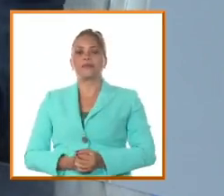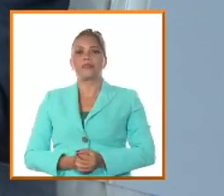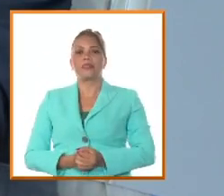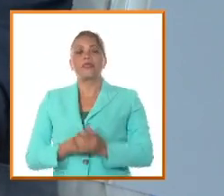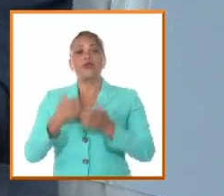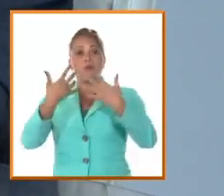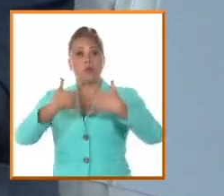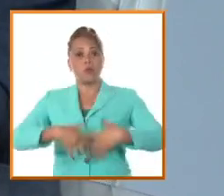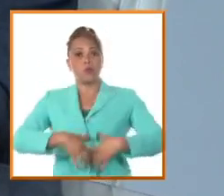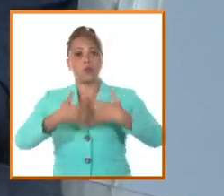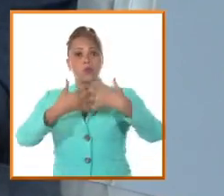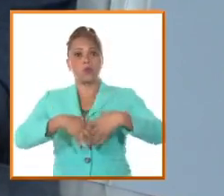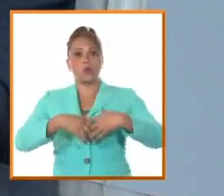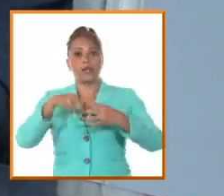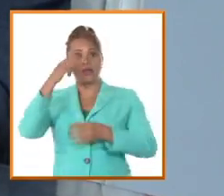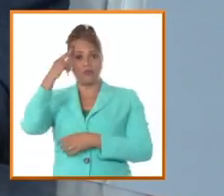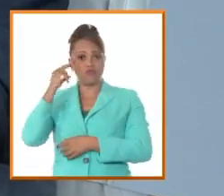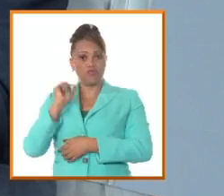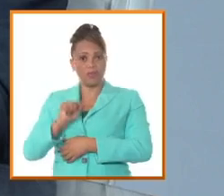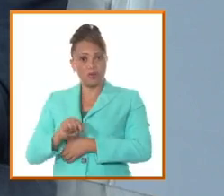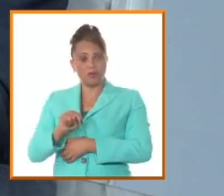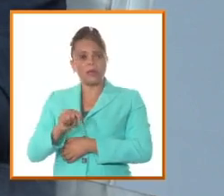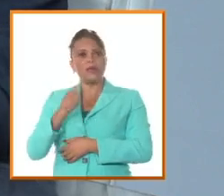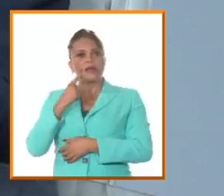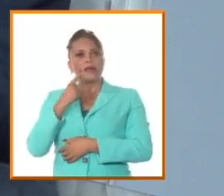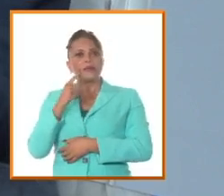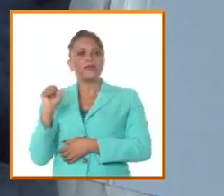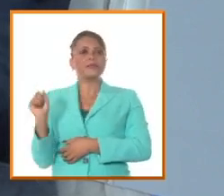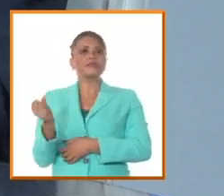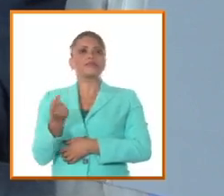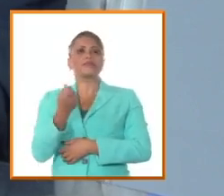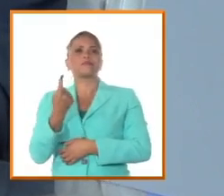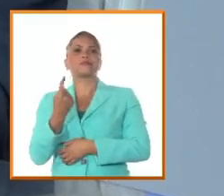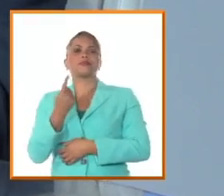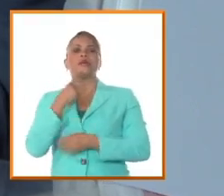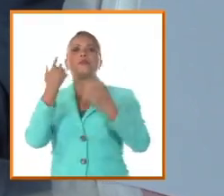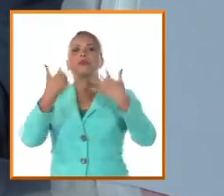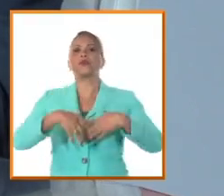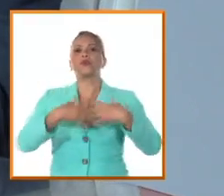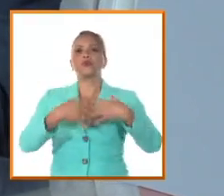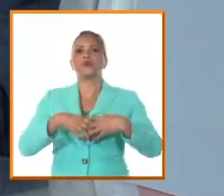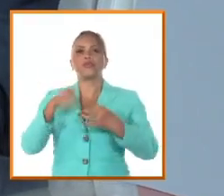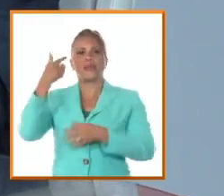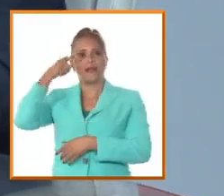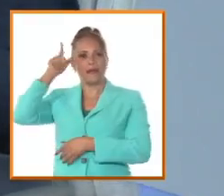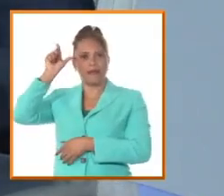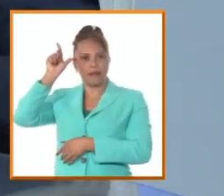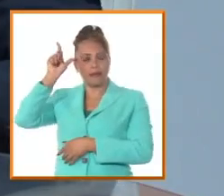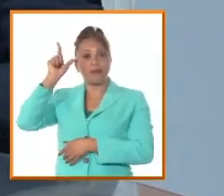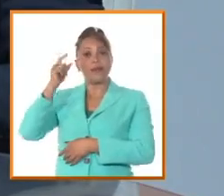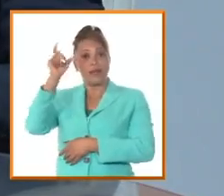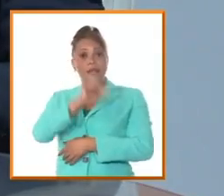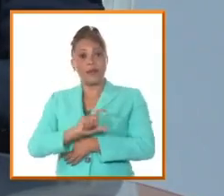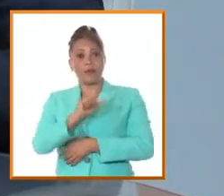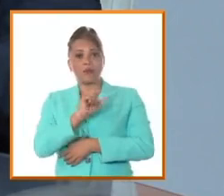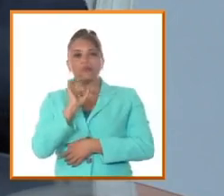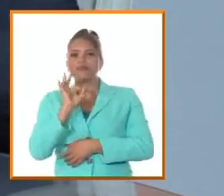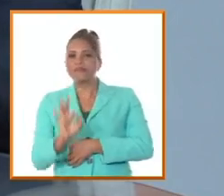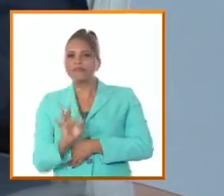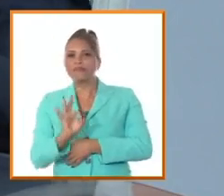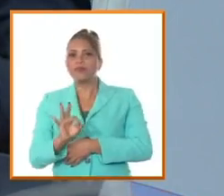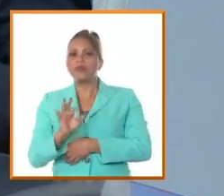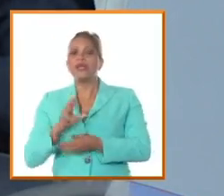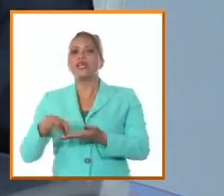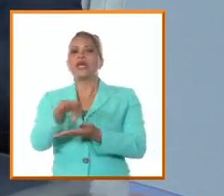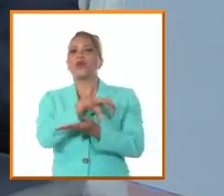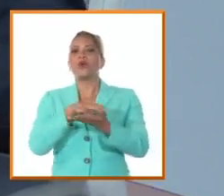Producciones que en los siglos precedentes habían sido fundamentalmente la producción ganadera. Camagüey fue el